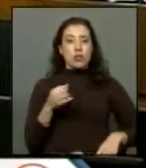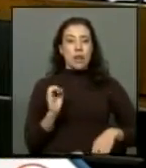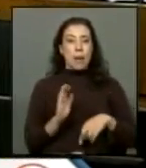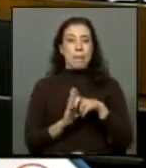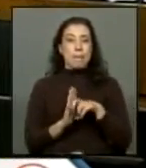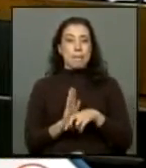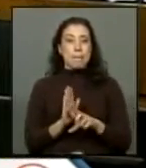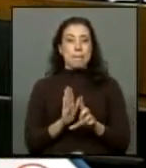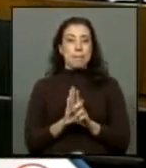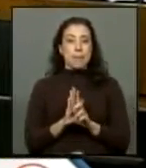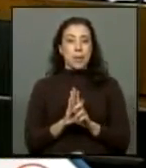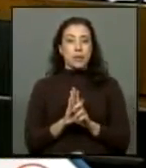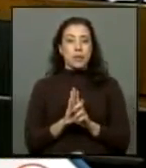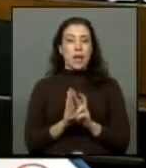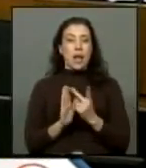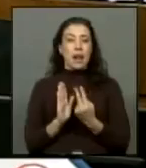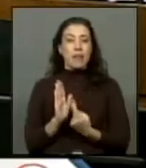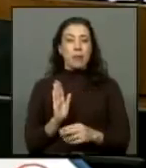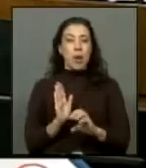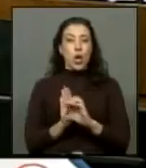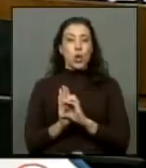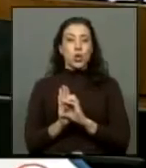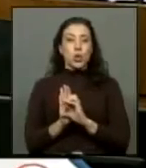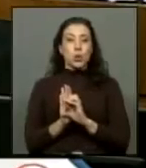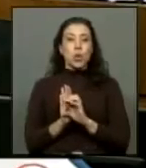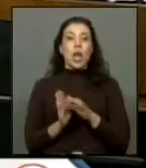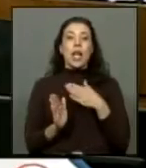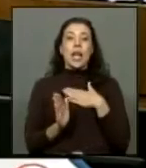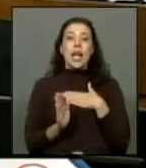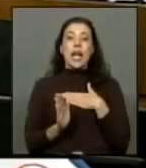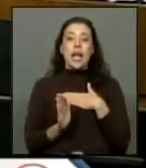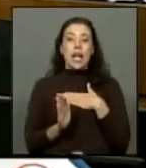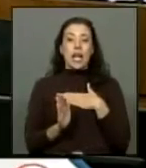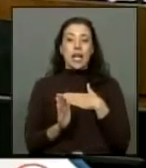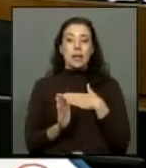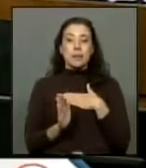proyecto de ley de reforma constitucional que tenía por objetivo